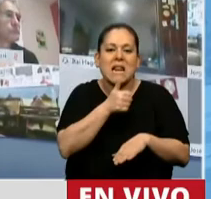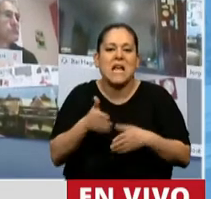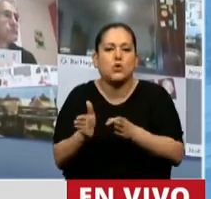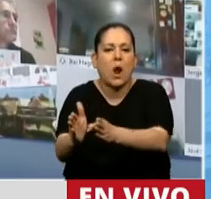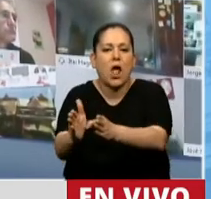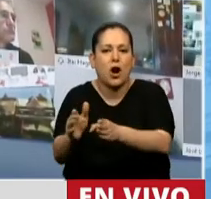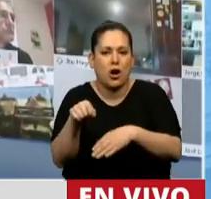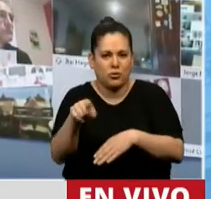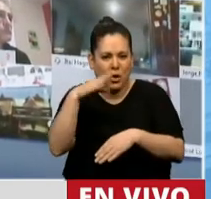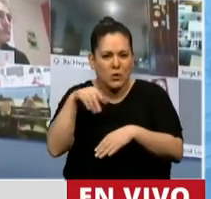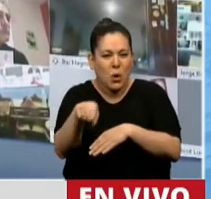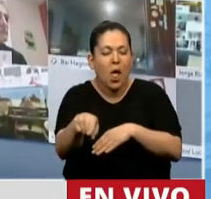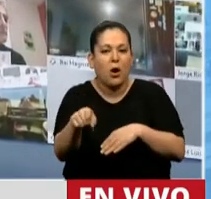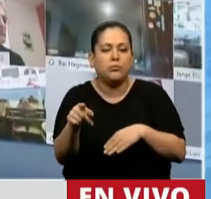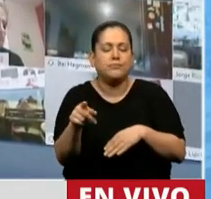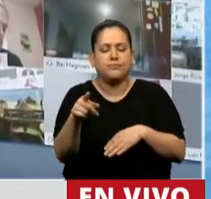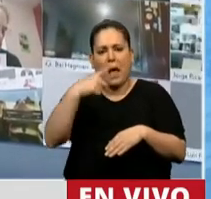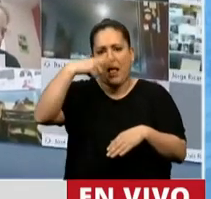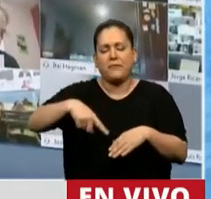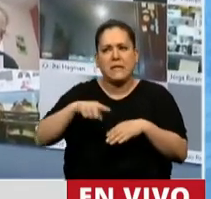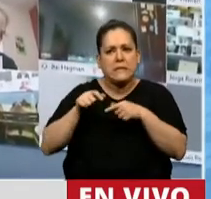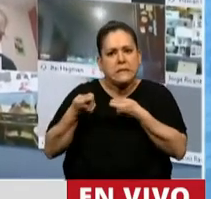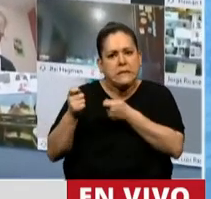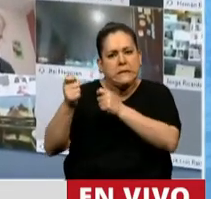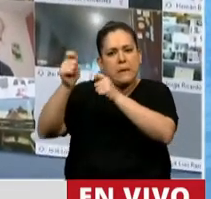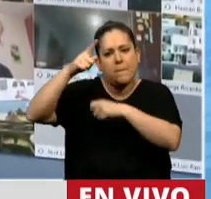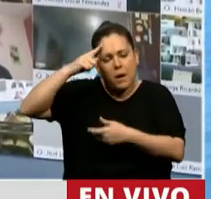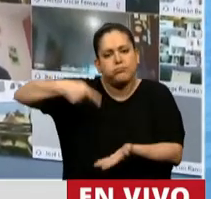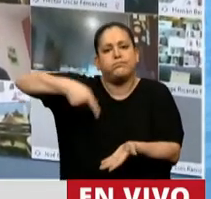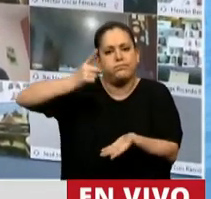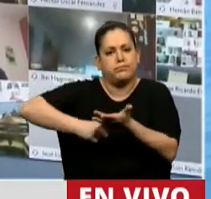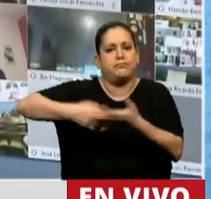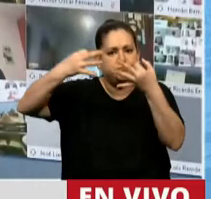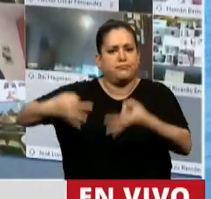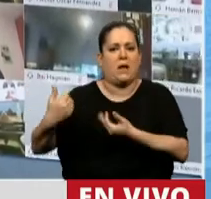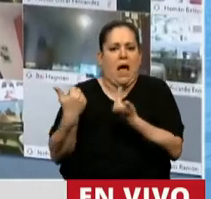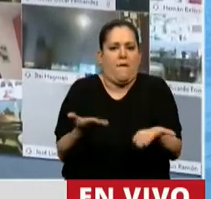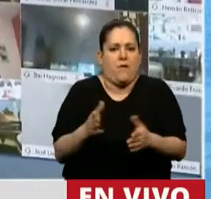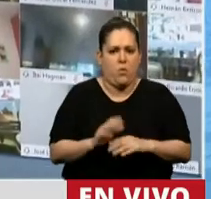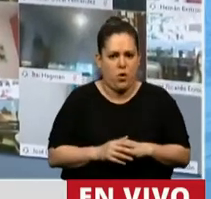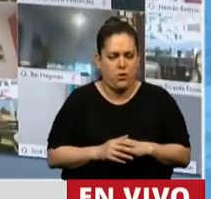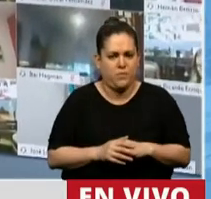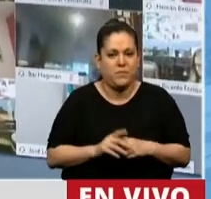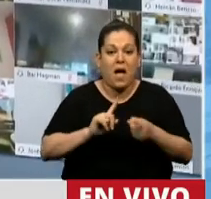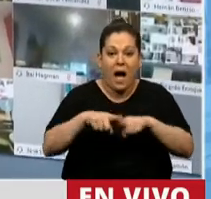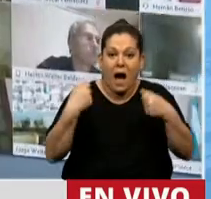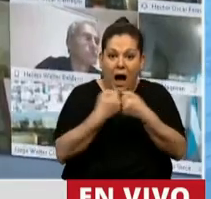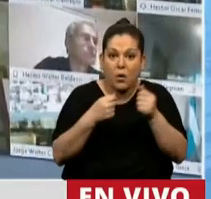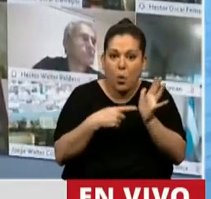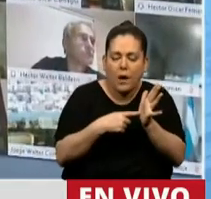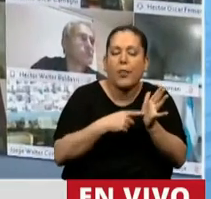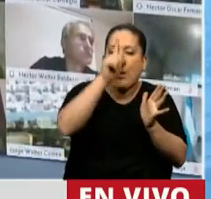se logró un fallo favorable de la justicia en términos y en pos de esta política. Escazú viene a institucionalizar